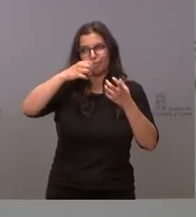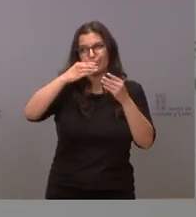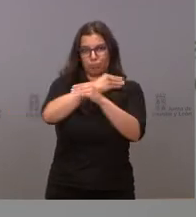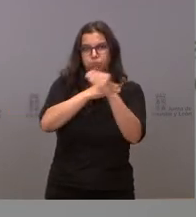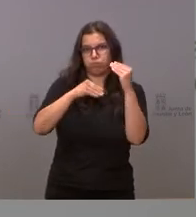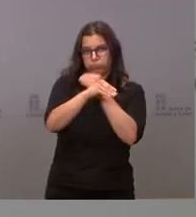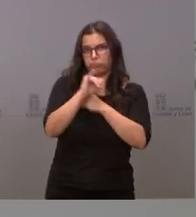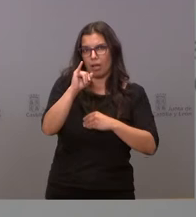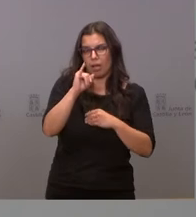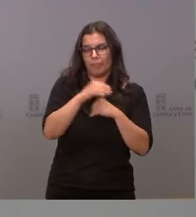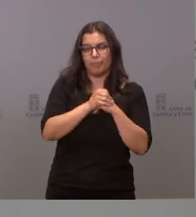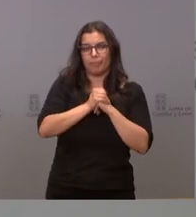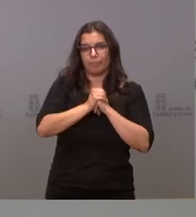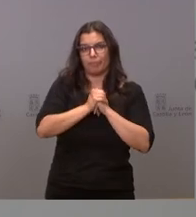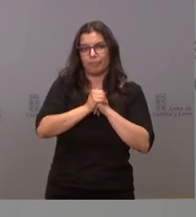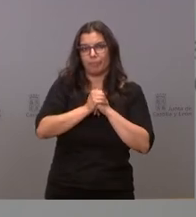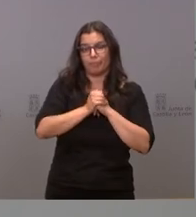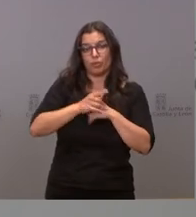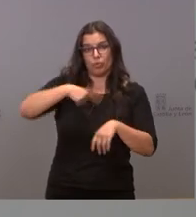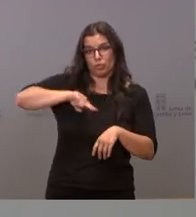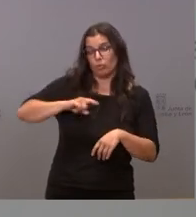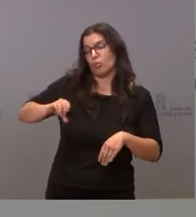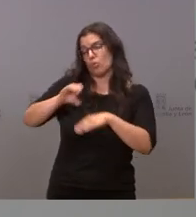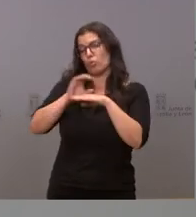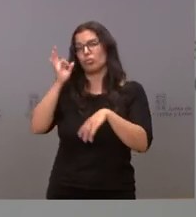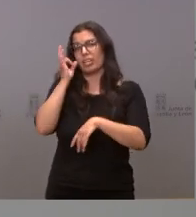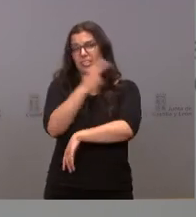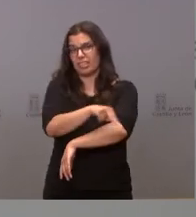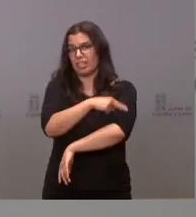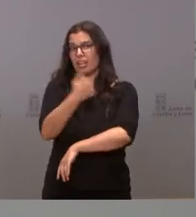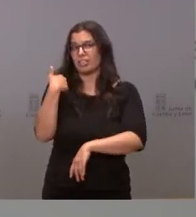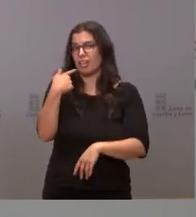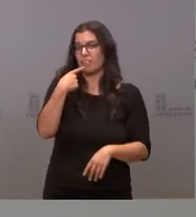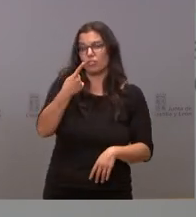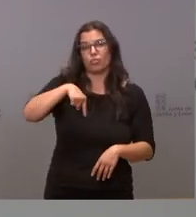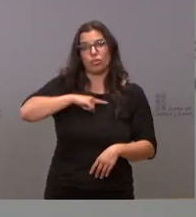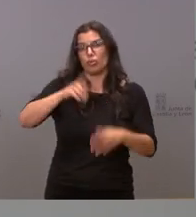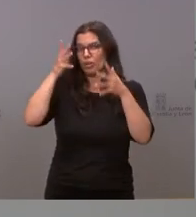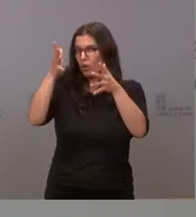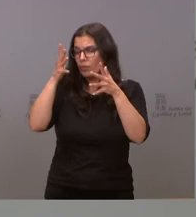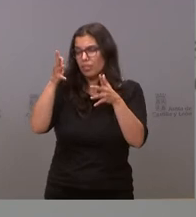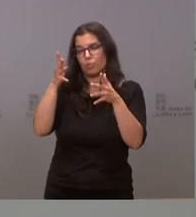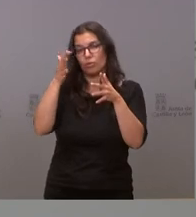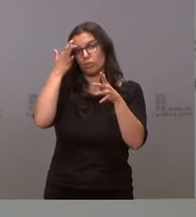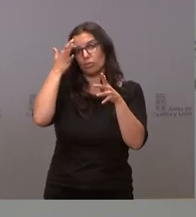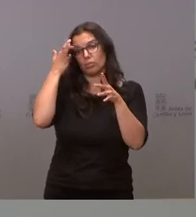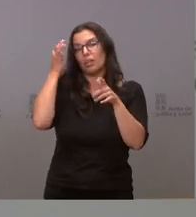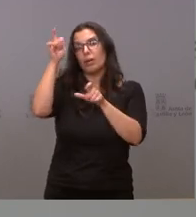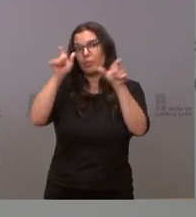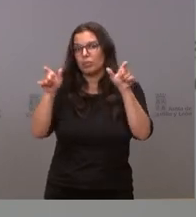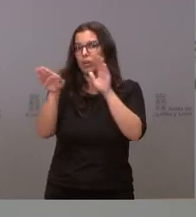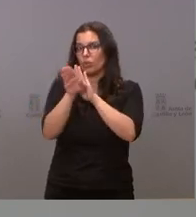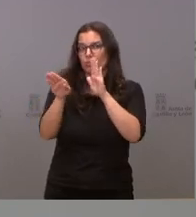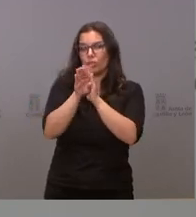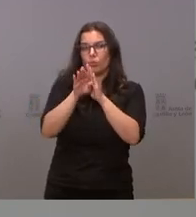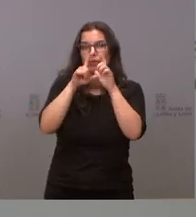gustos. nosotros, la consejera de Sanidad ya lo ha dicho, seguimos recomendando la utilización de las mascarillas en